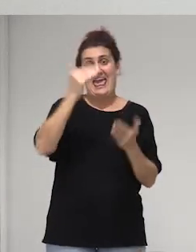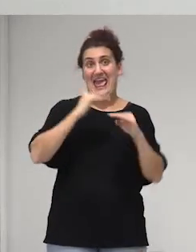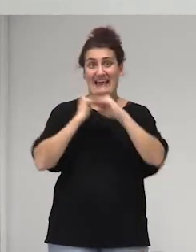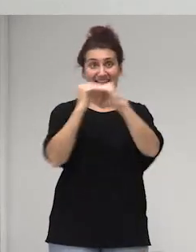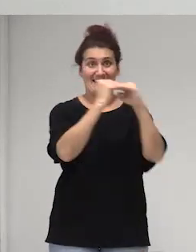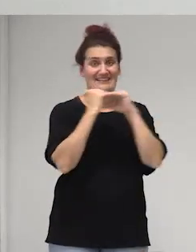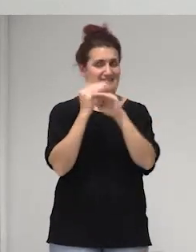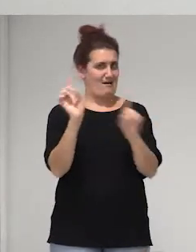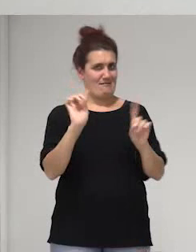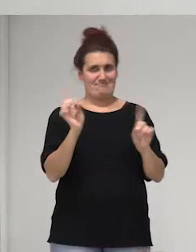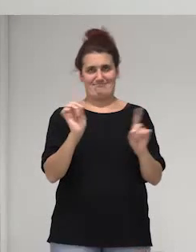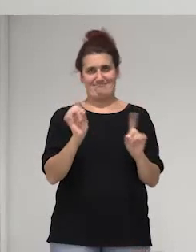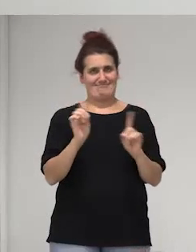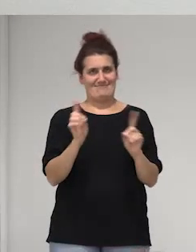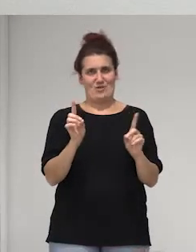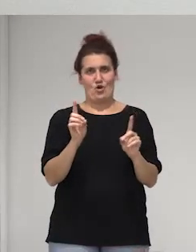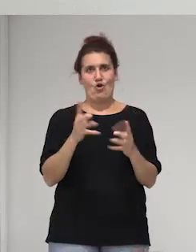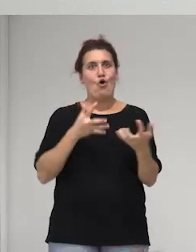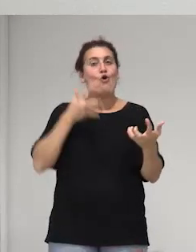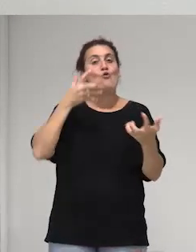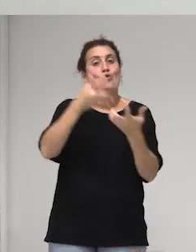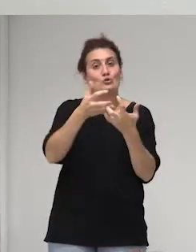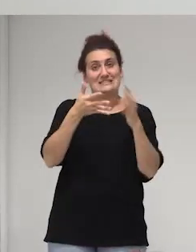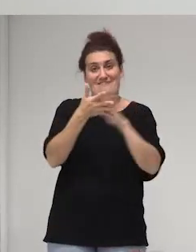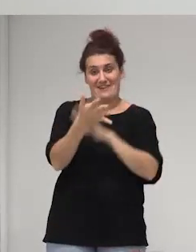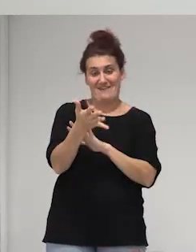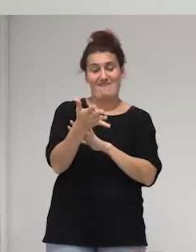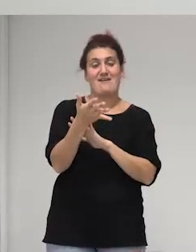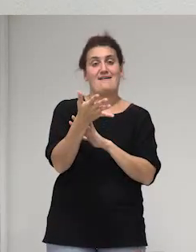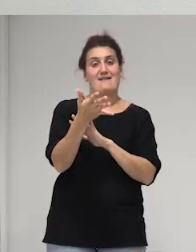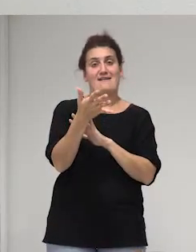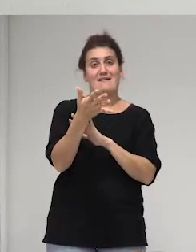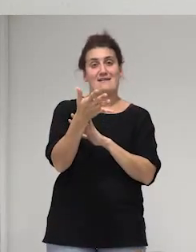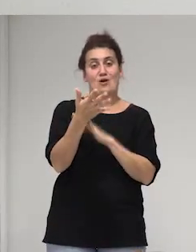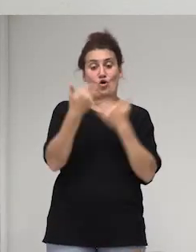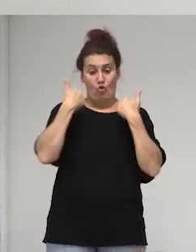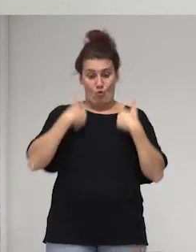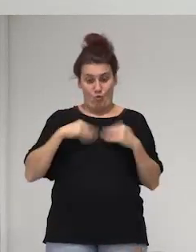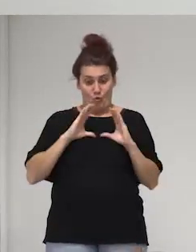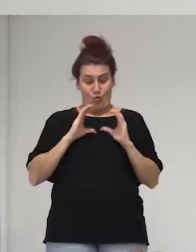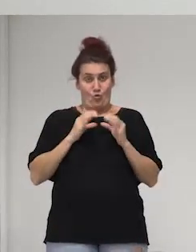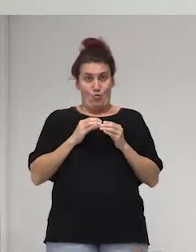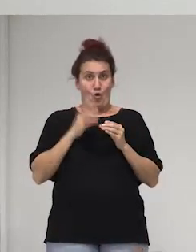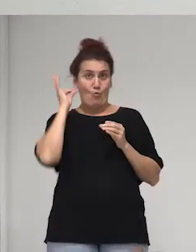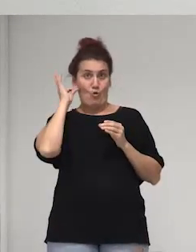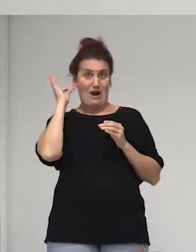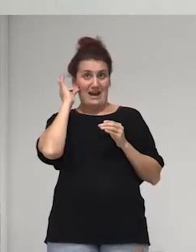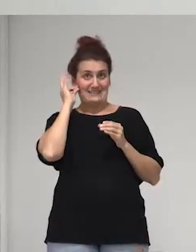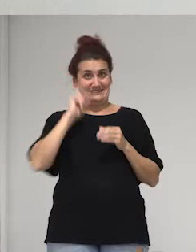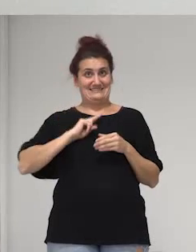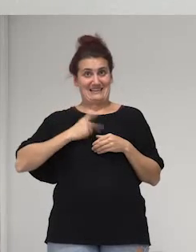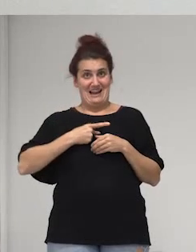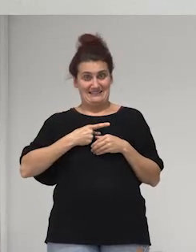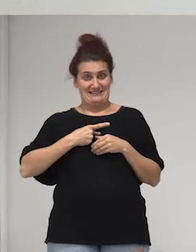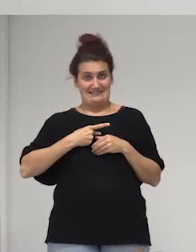claro la lucha era entre un grupo de mujeres trans